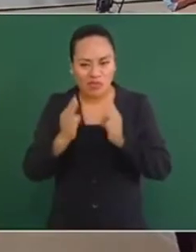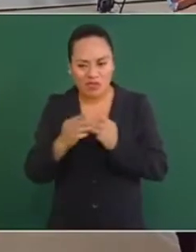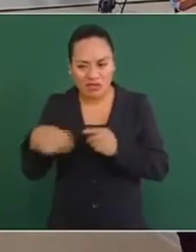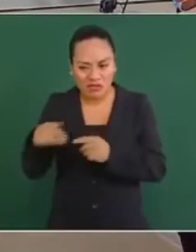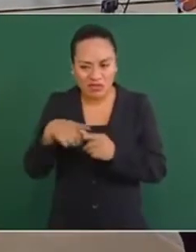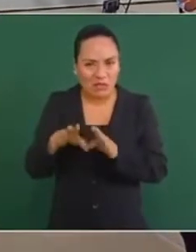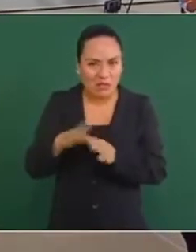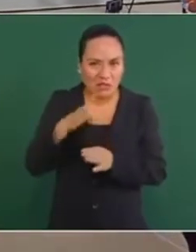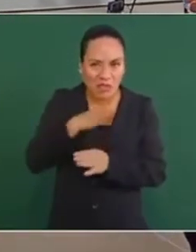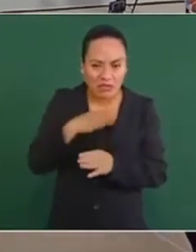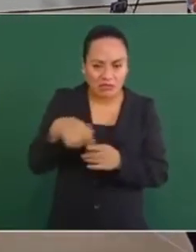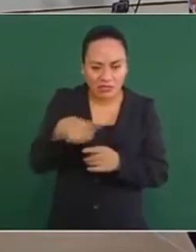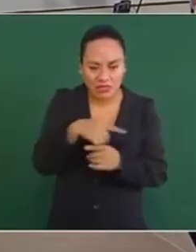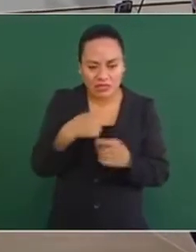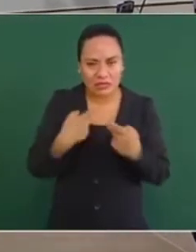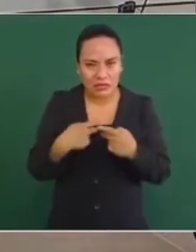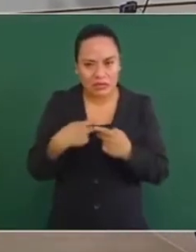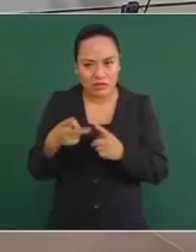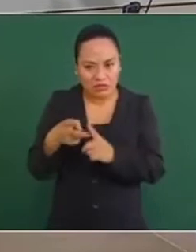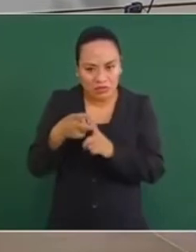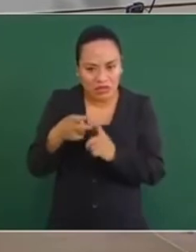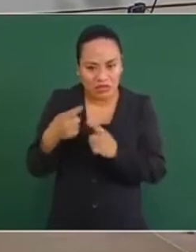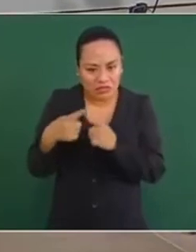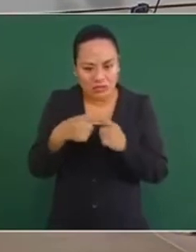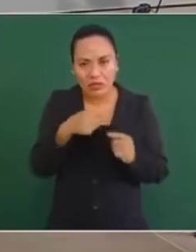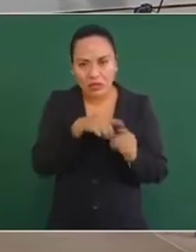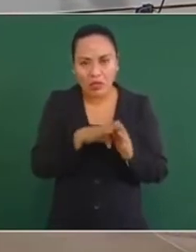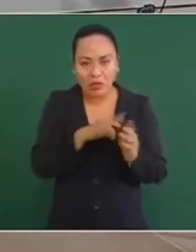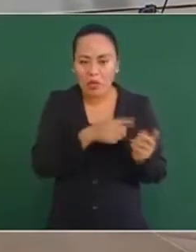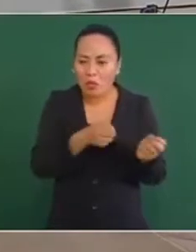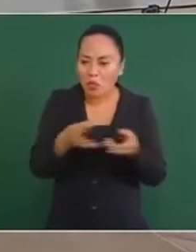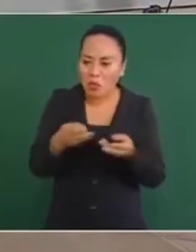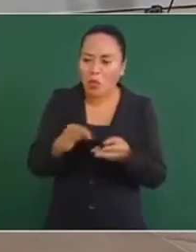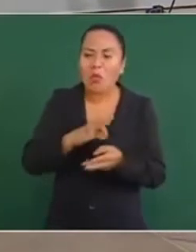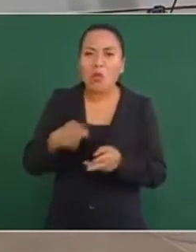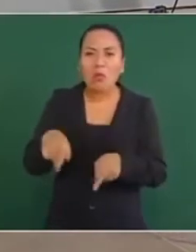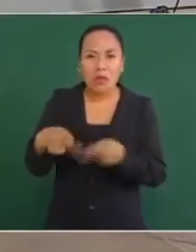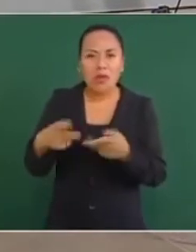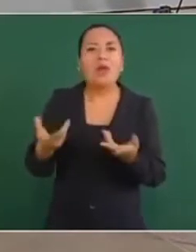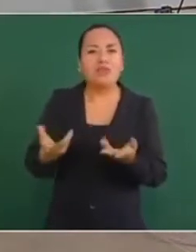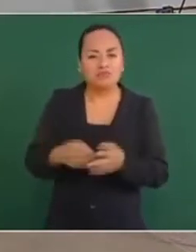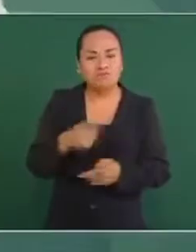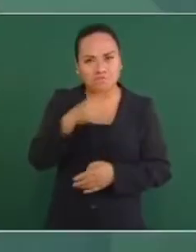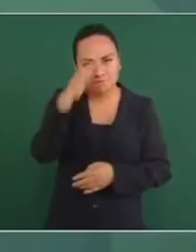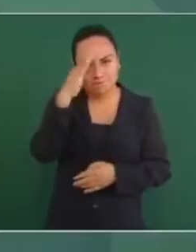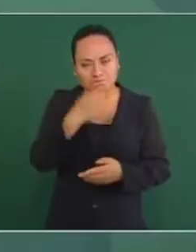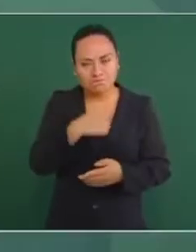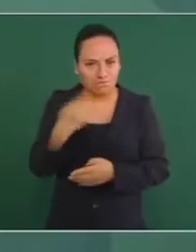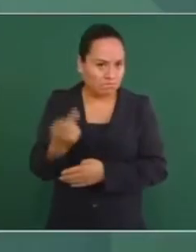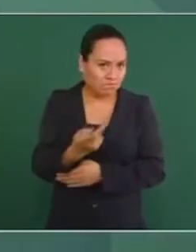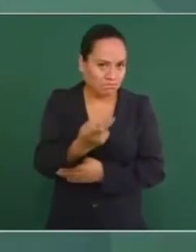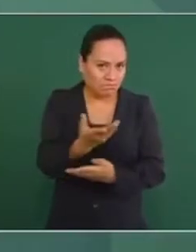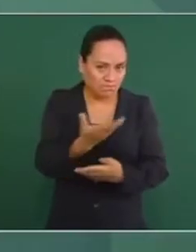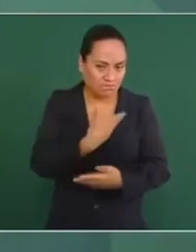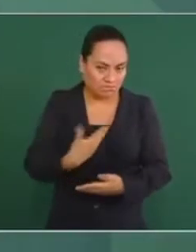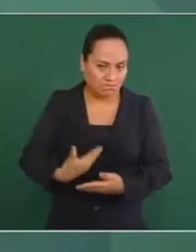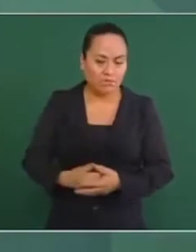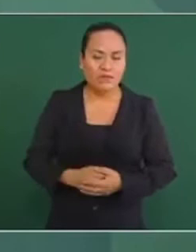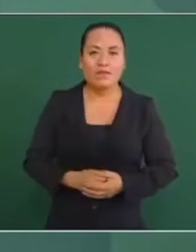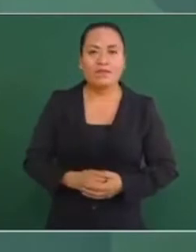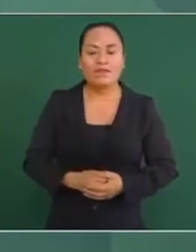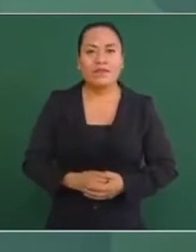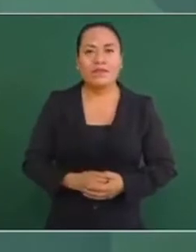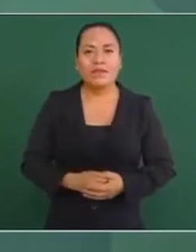dirigida directamente a este tipo de organizaciones. Esa es mi primera pregunta, presidente. Bueno, en lo